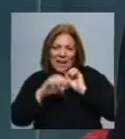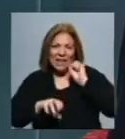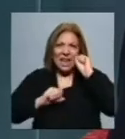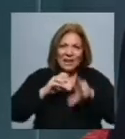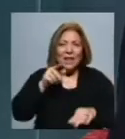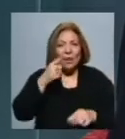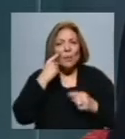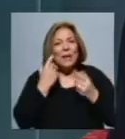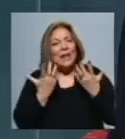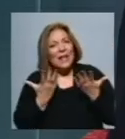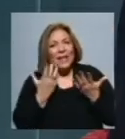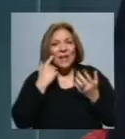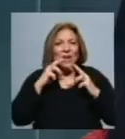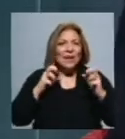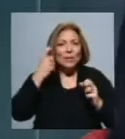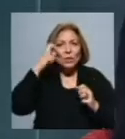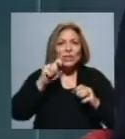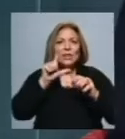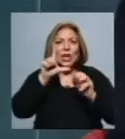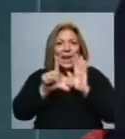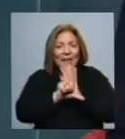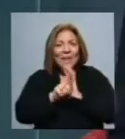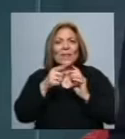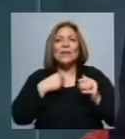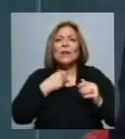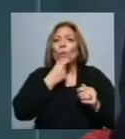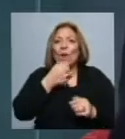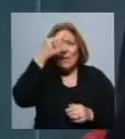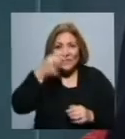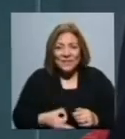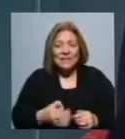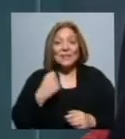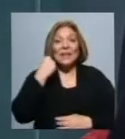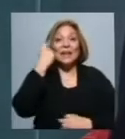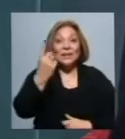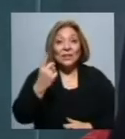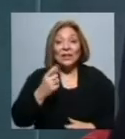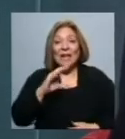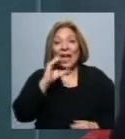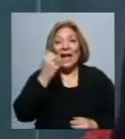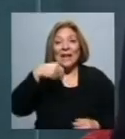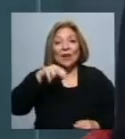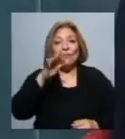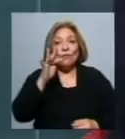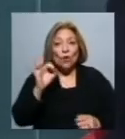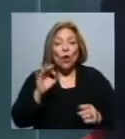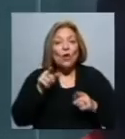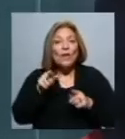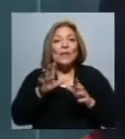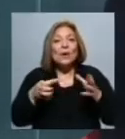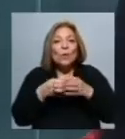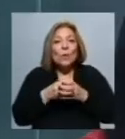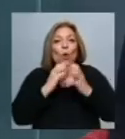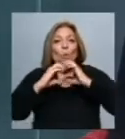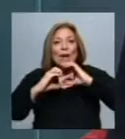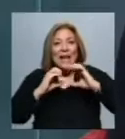Para analizar este proyecto de ley convocamos hoy a nuestro espacio de los jueves al director de CAINFO, Edison Lanza. CAINFO es la coalición por